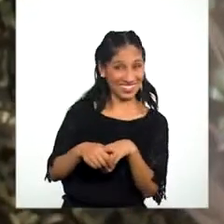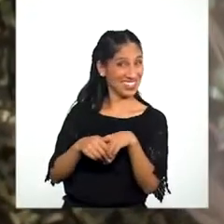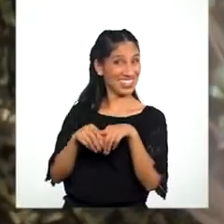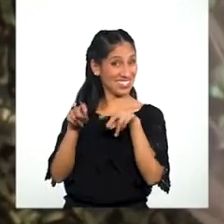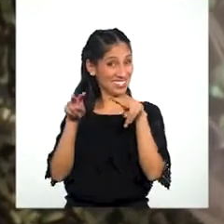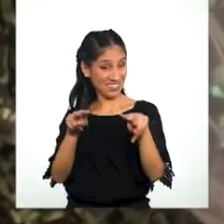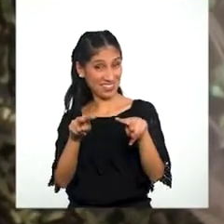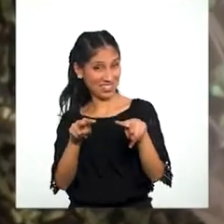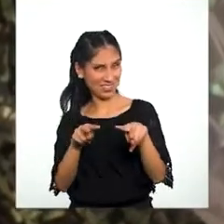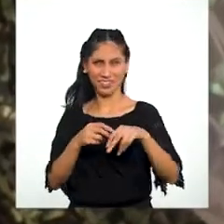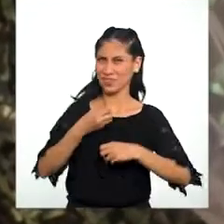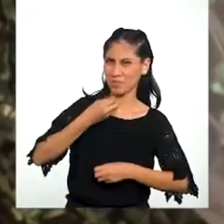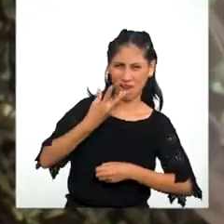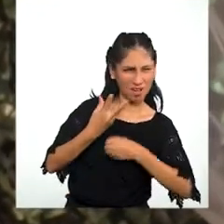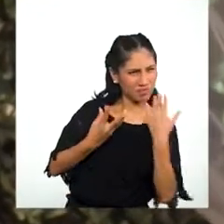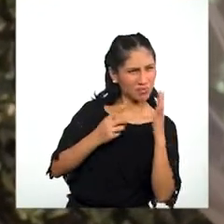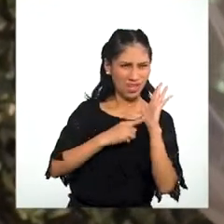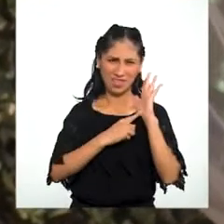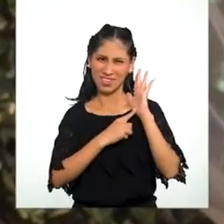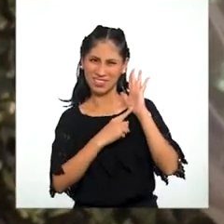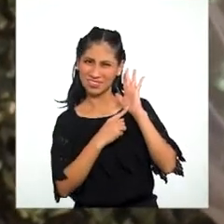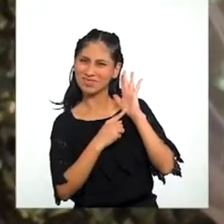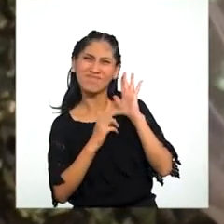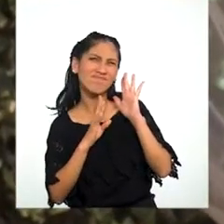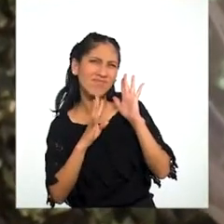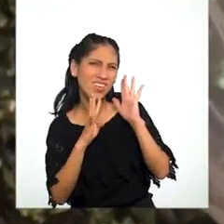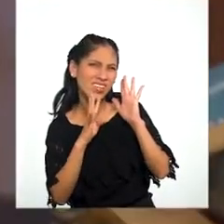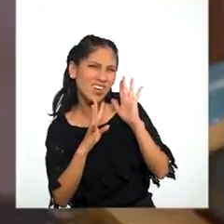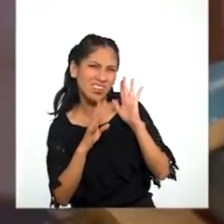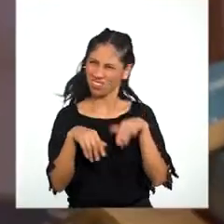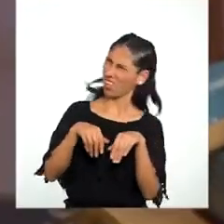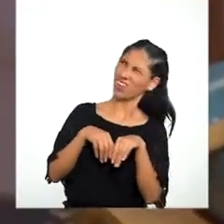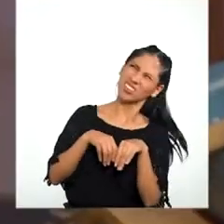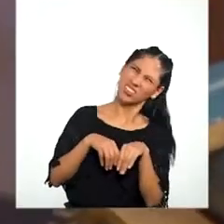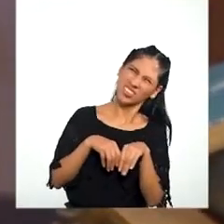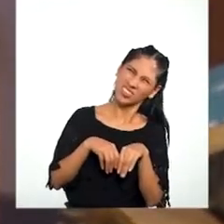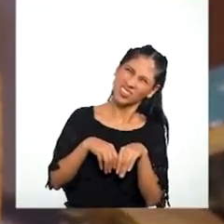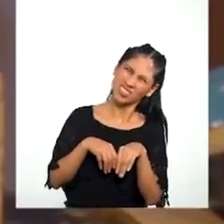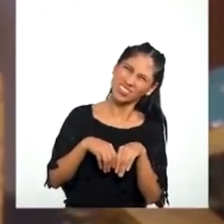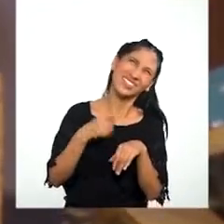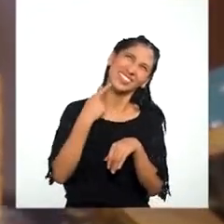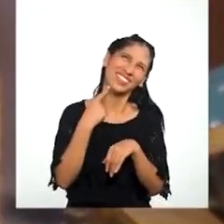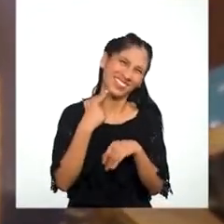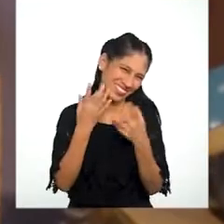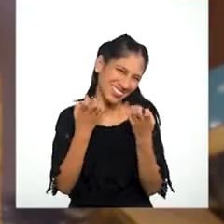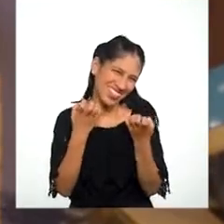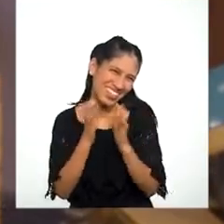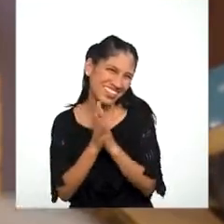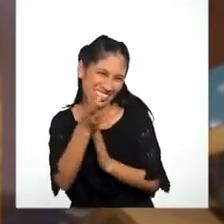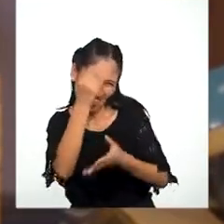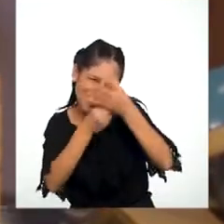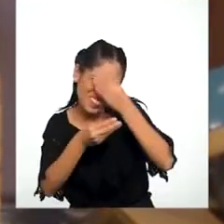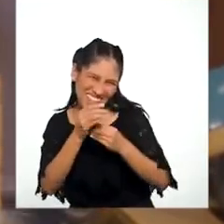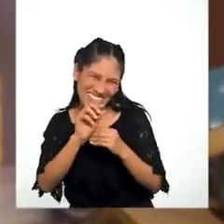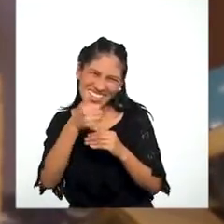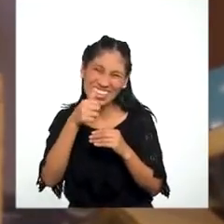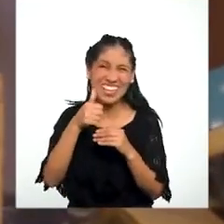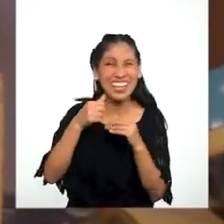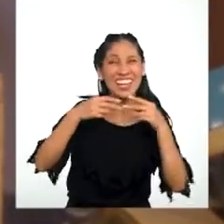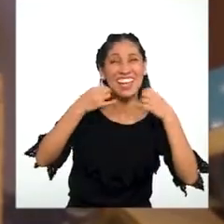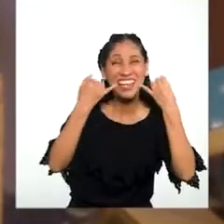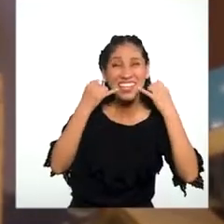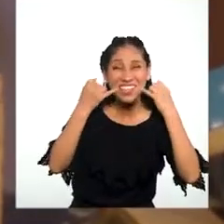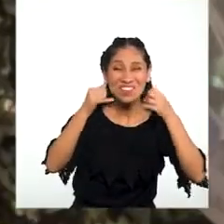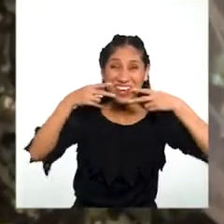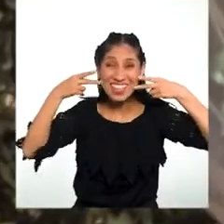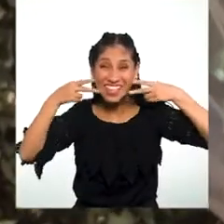¡Bicamwe! ¡Bacain Bobo y también Bobo! ¡Wow Héctor! Yo también quiero que me enseñes a saludar a Chipibo con